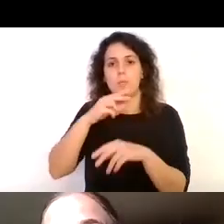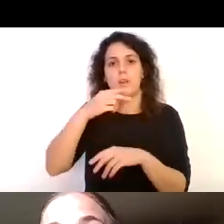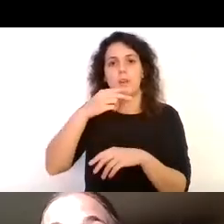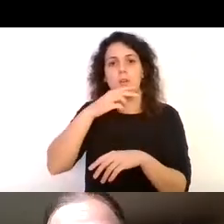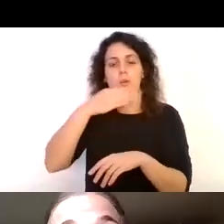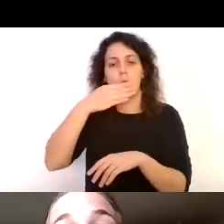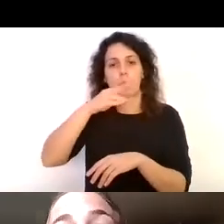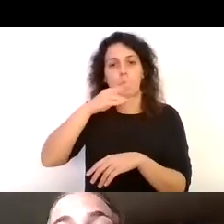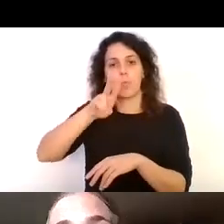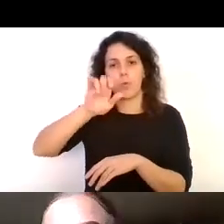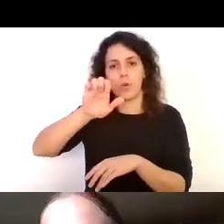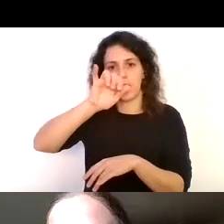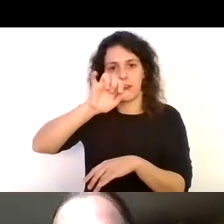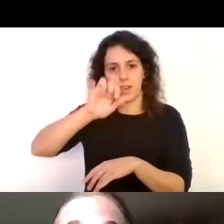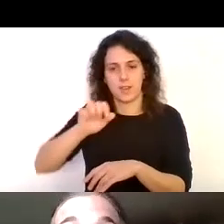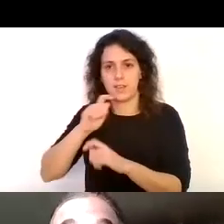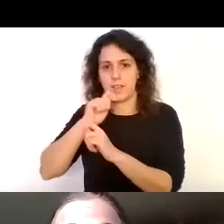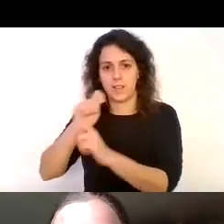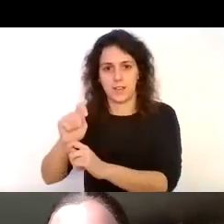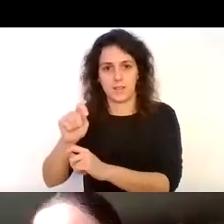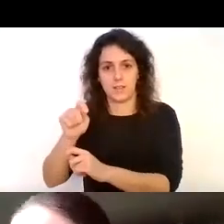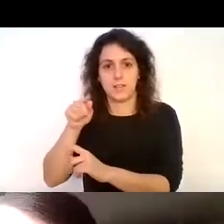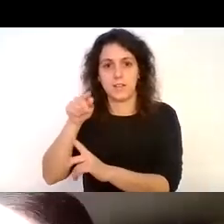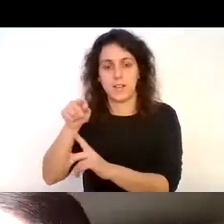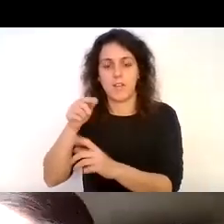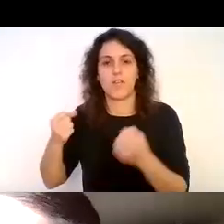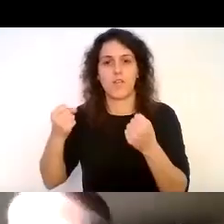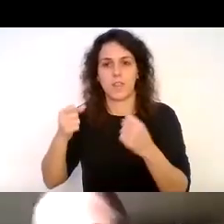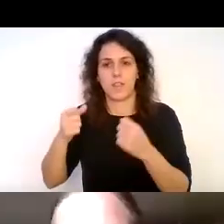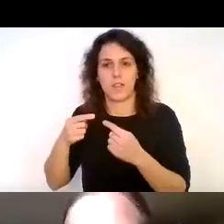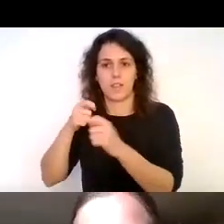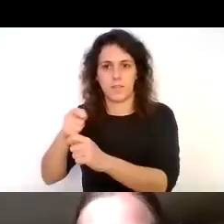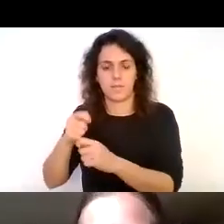es la persona que da la fuerza entonces